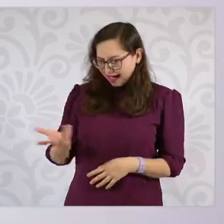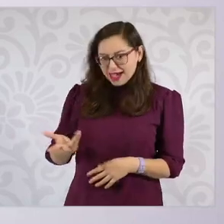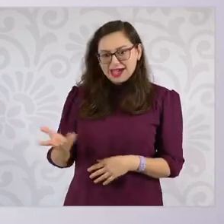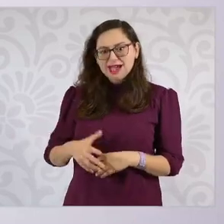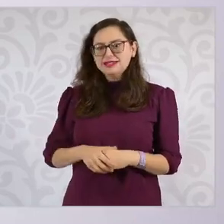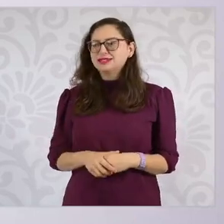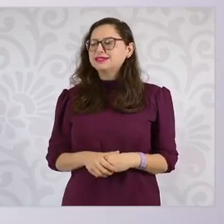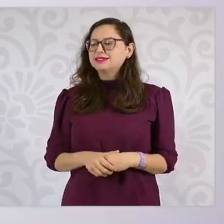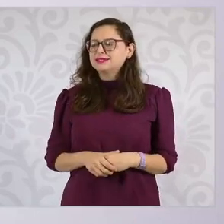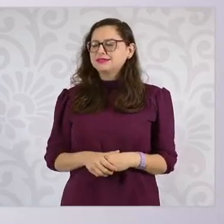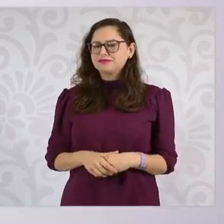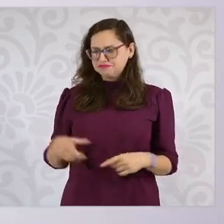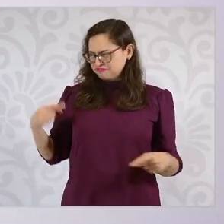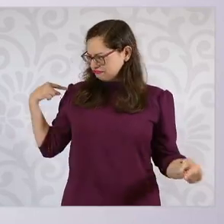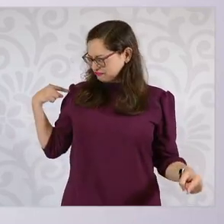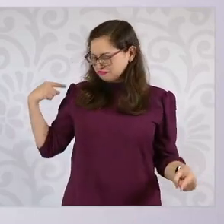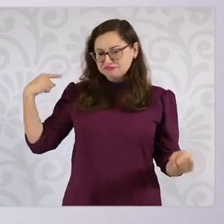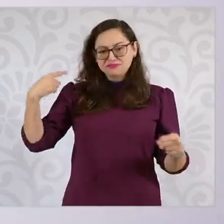juicios